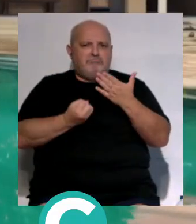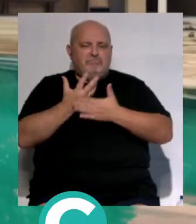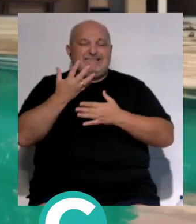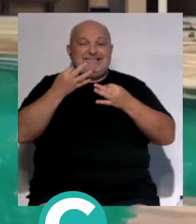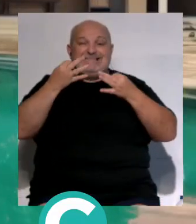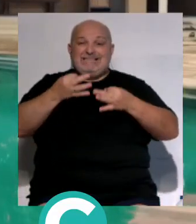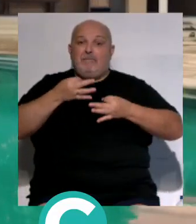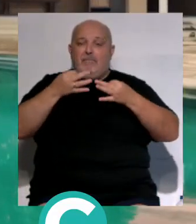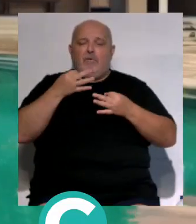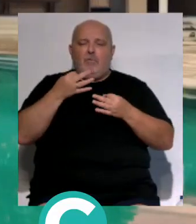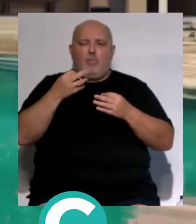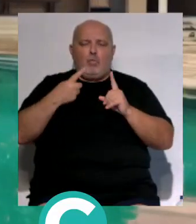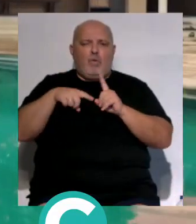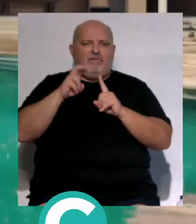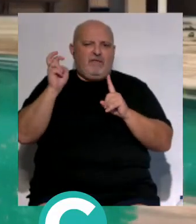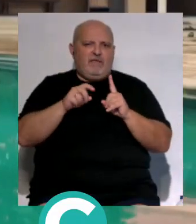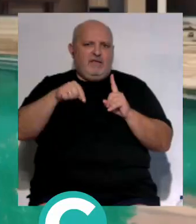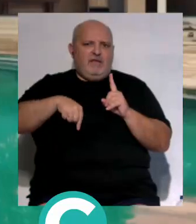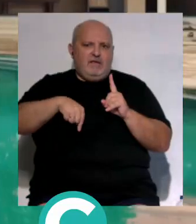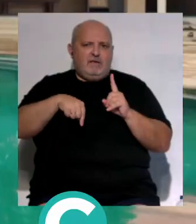siempre vuelve y siempre